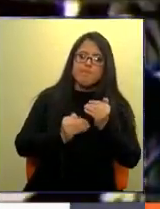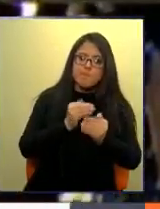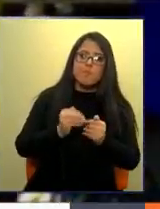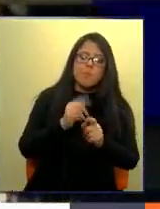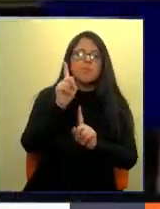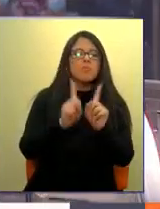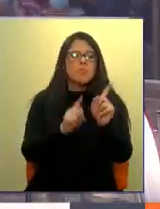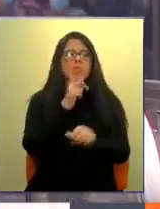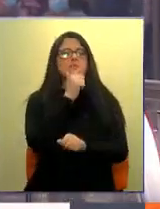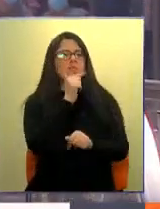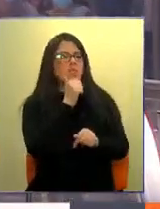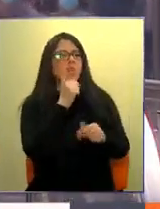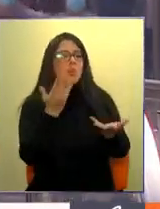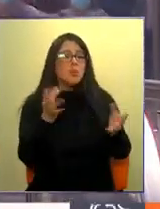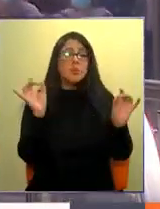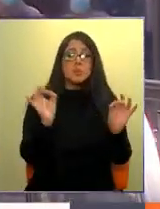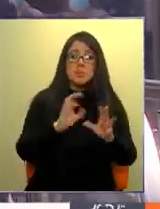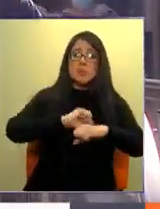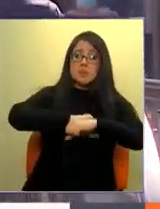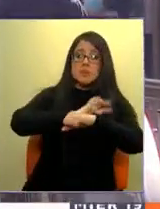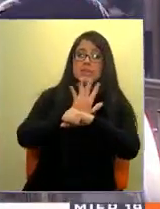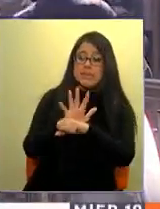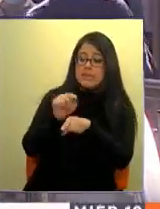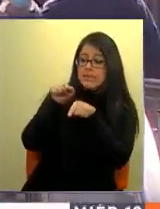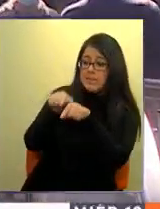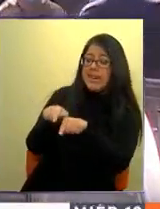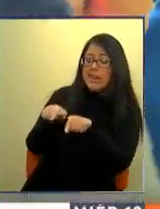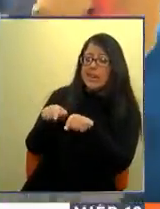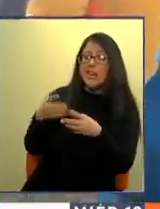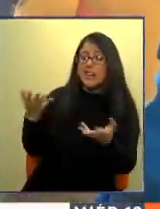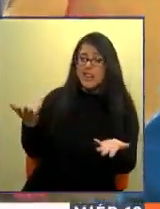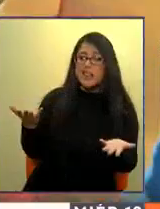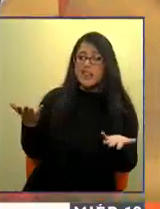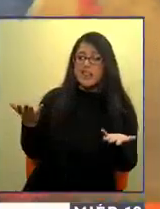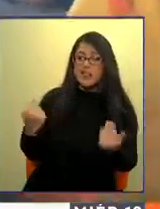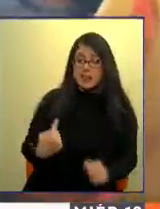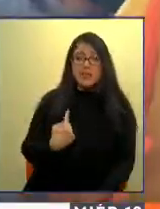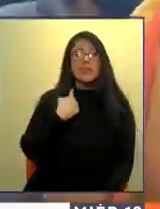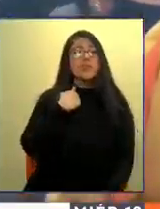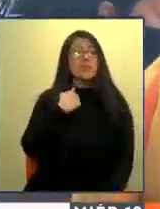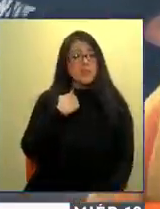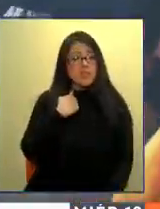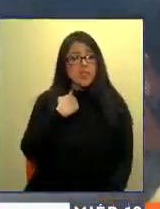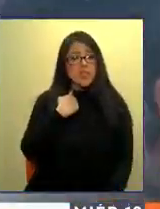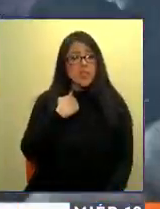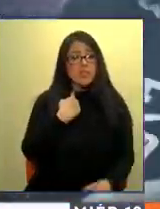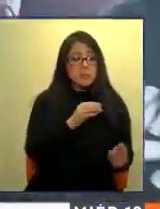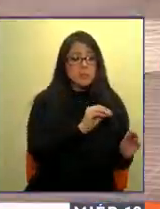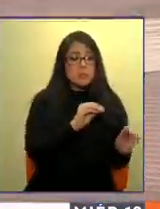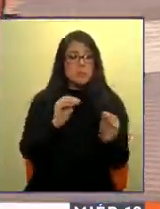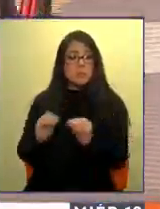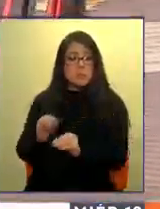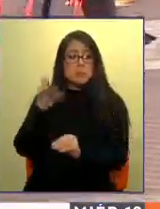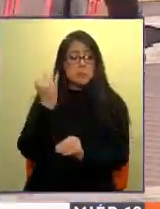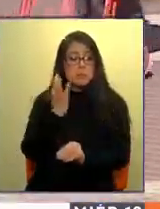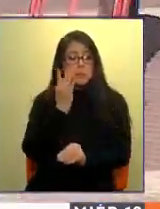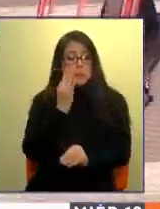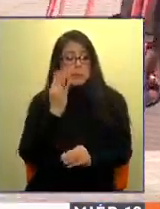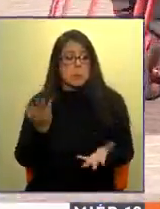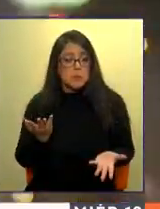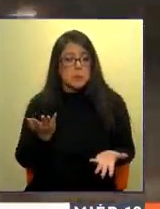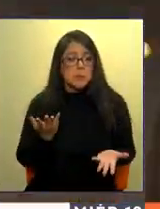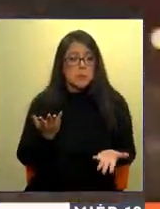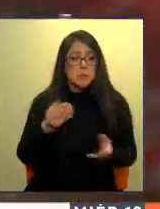sectores es si la pandemia una vez más tendrá algo que decir ante unos comicios que ya fueron postergados en abril pasado. Una de las